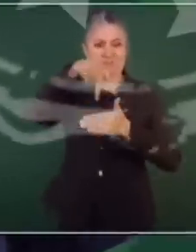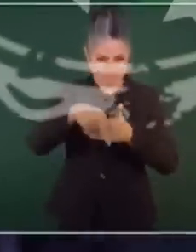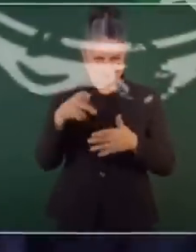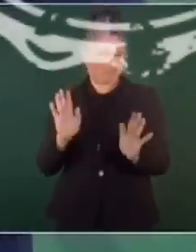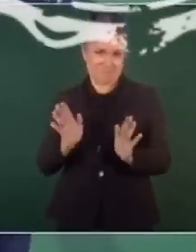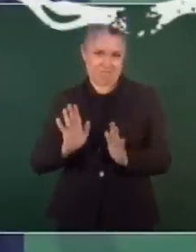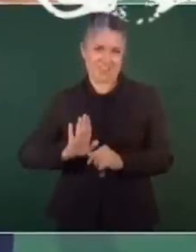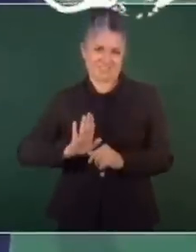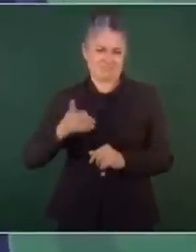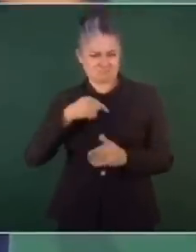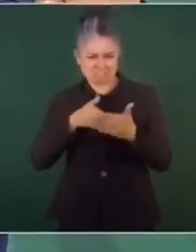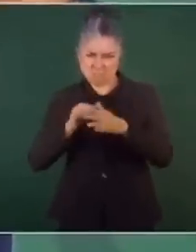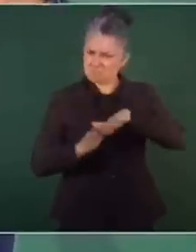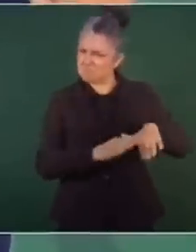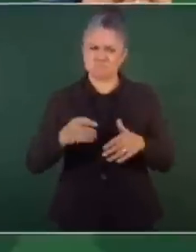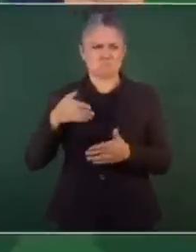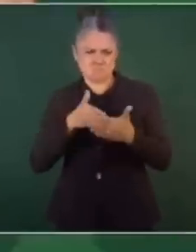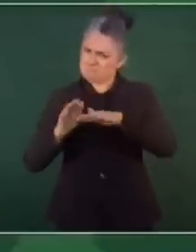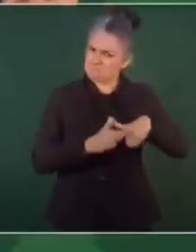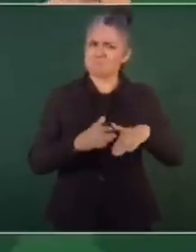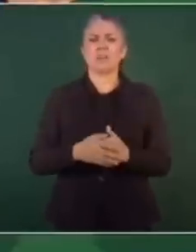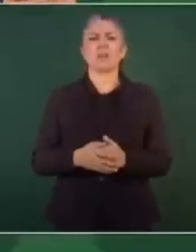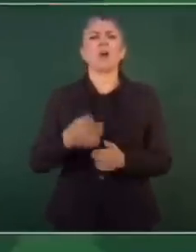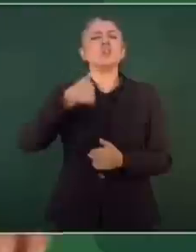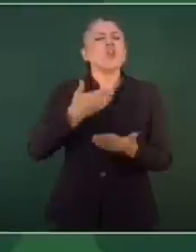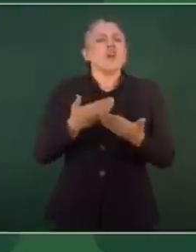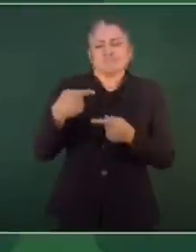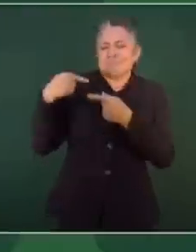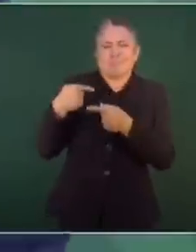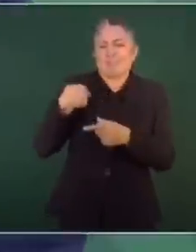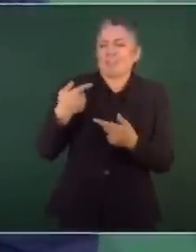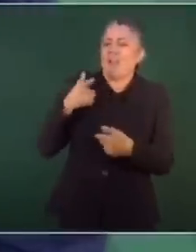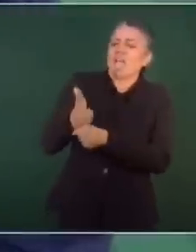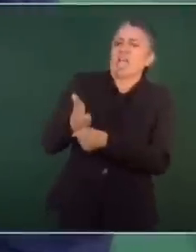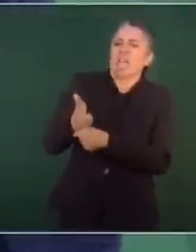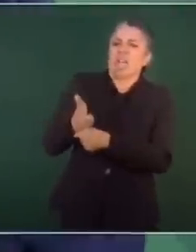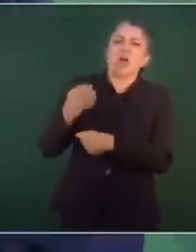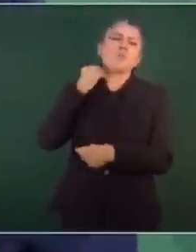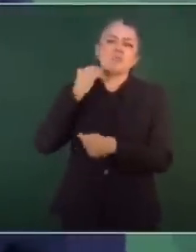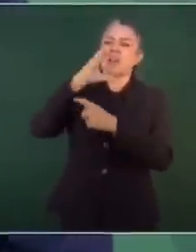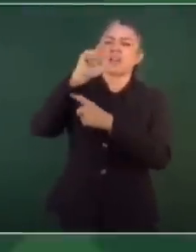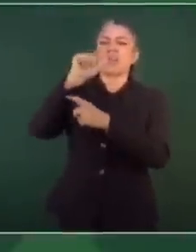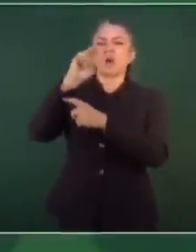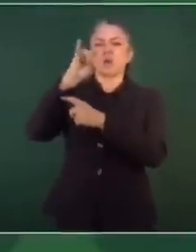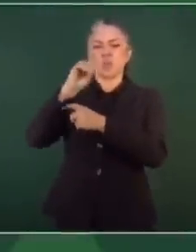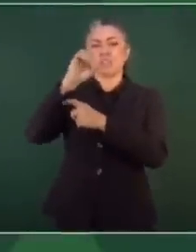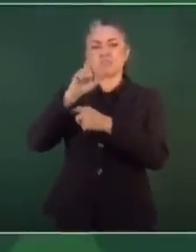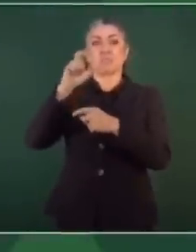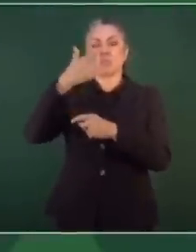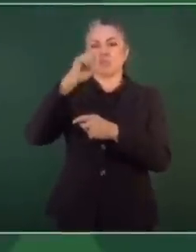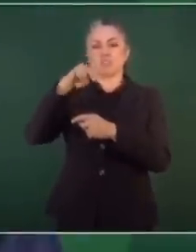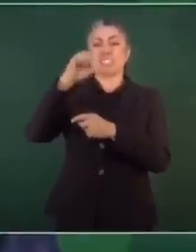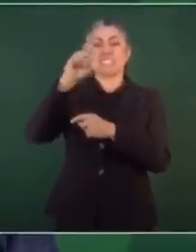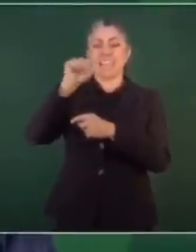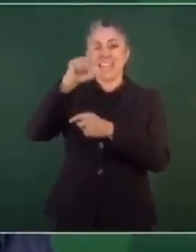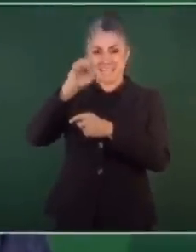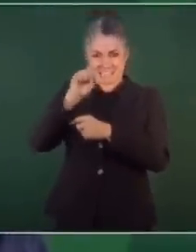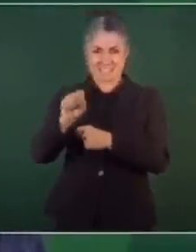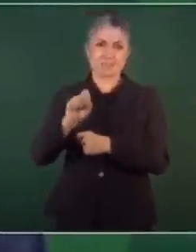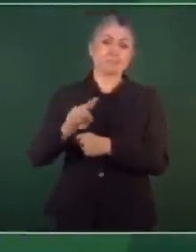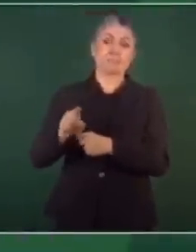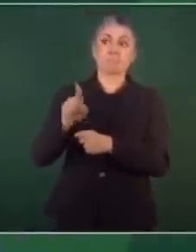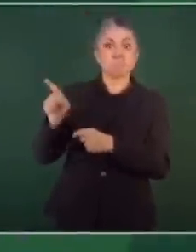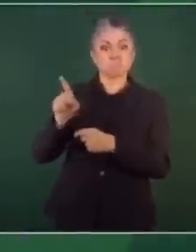¿Saben que ahora me enteré de que los abogados de Claudio X. González asesoran a la señora Xochitl?